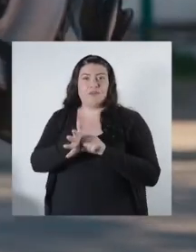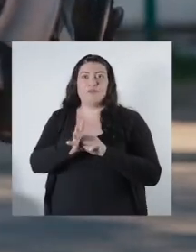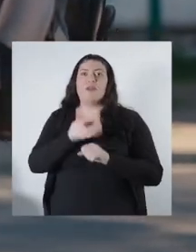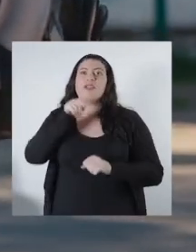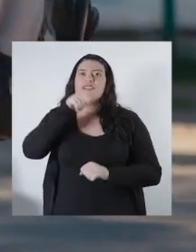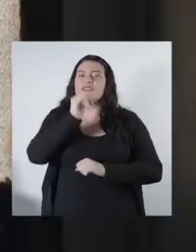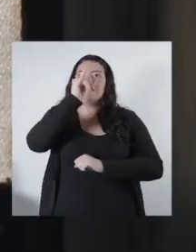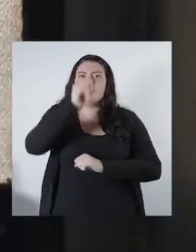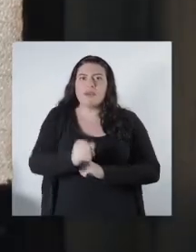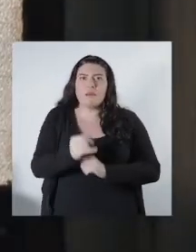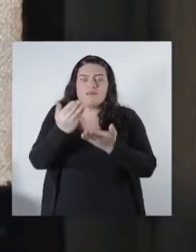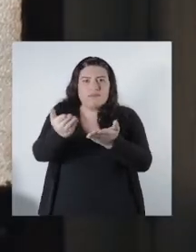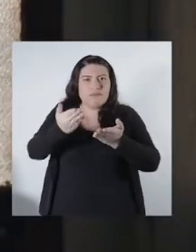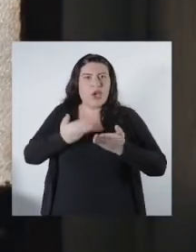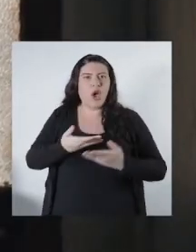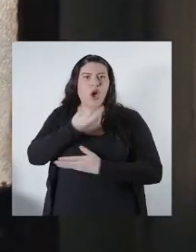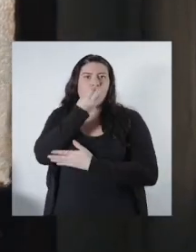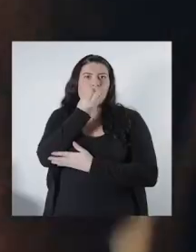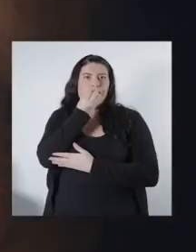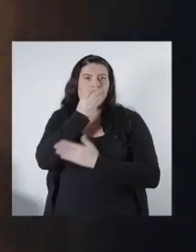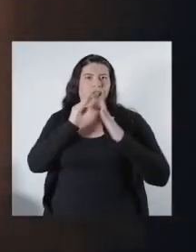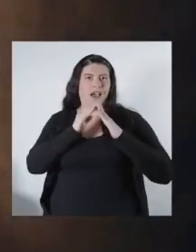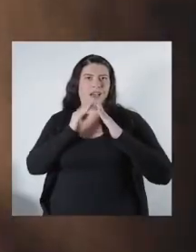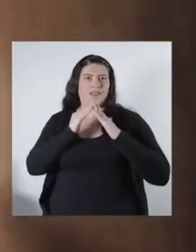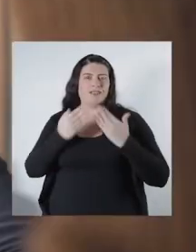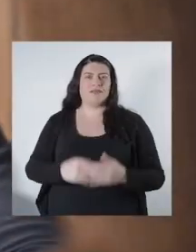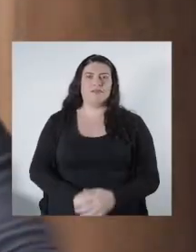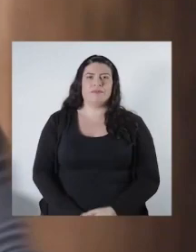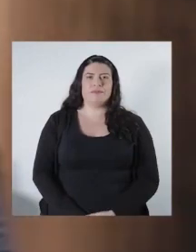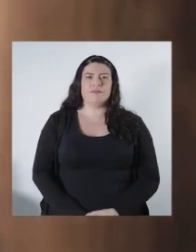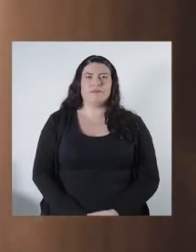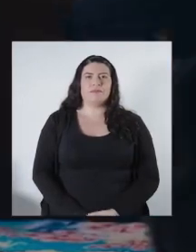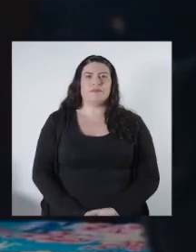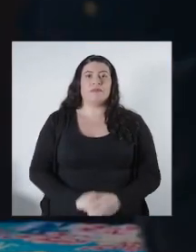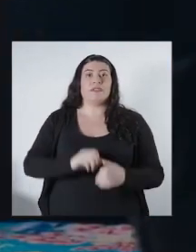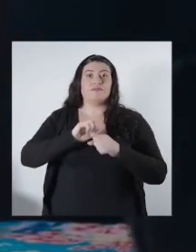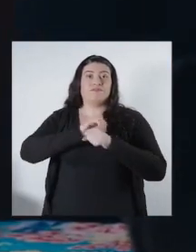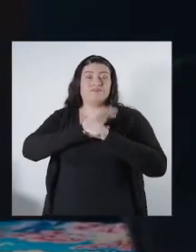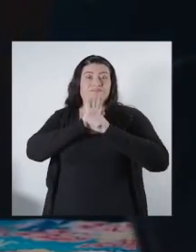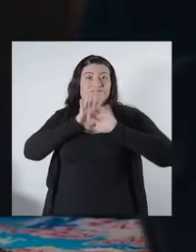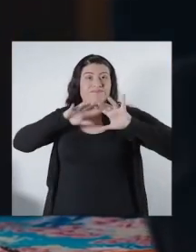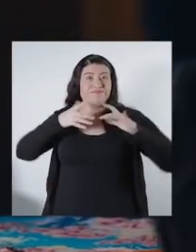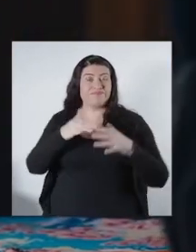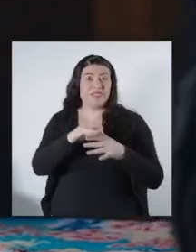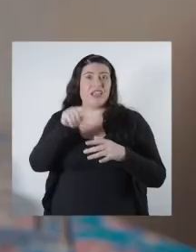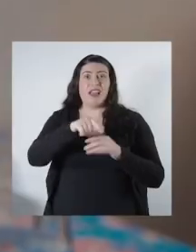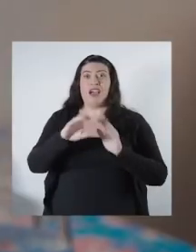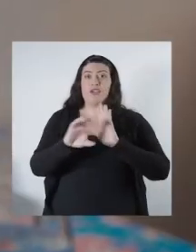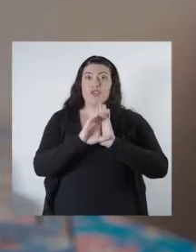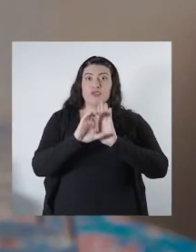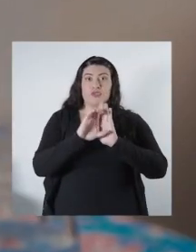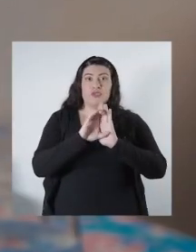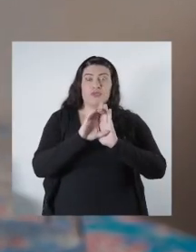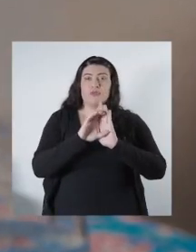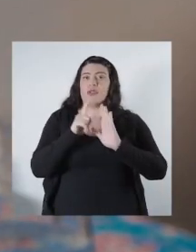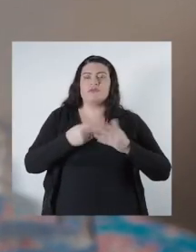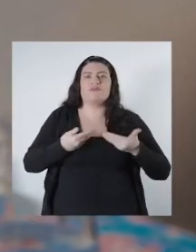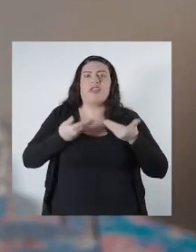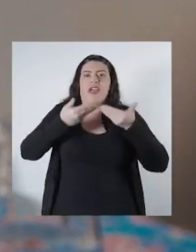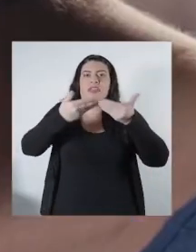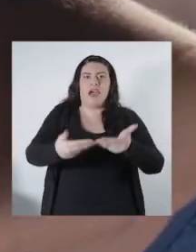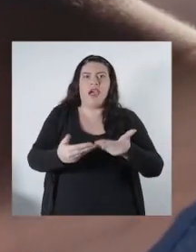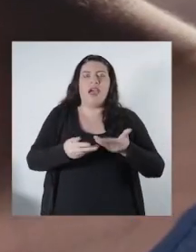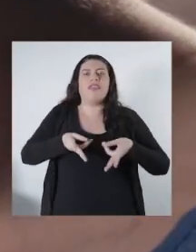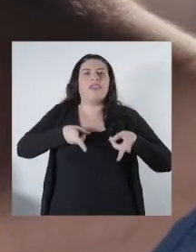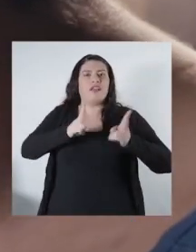Pero él siempre vuelve con comida a la casa. La pandemia nos ratificó que la actual constitución no es capaz de asegurar los